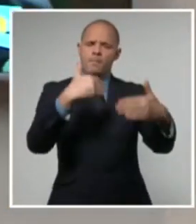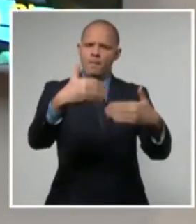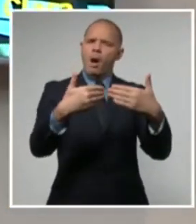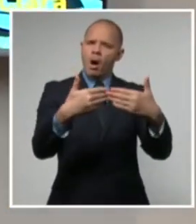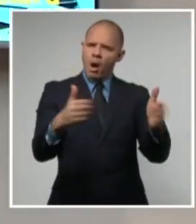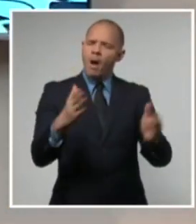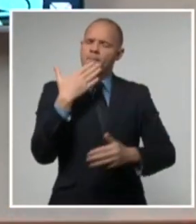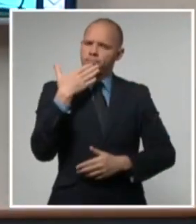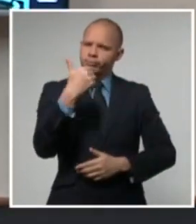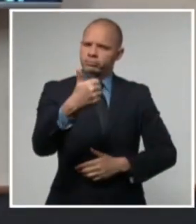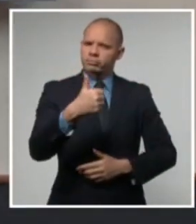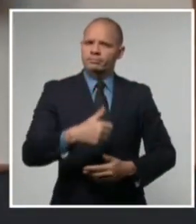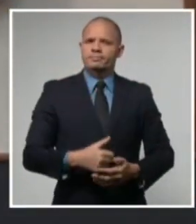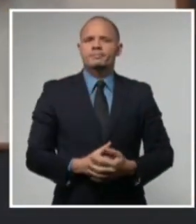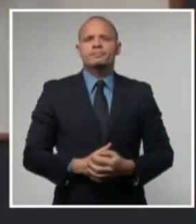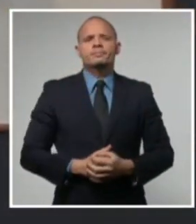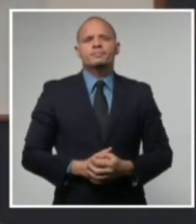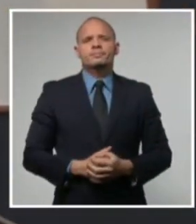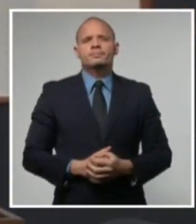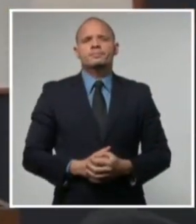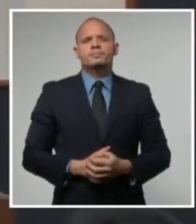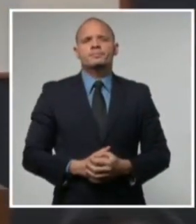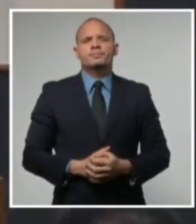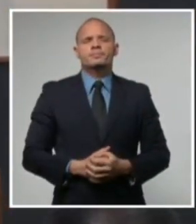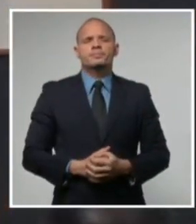Héctor Martínez, Sistema Informativo de la Televisión Cubana.